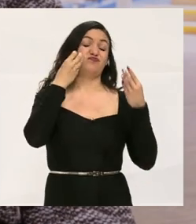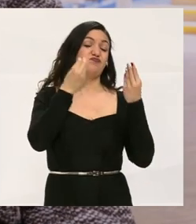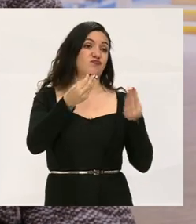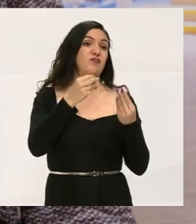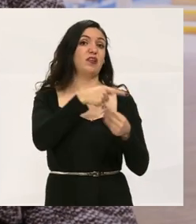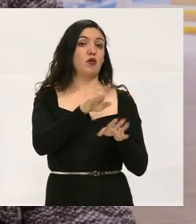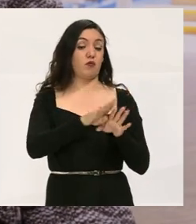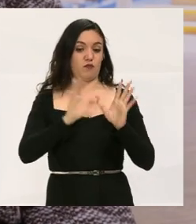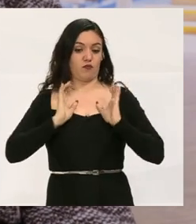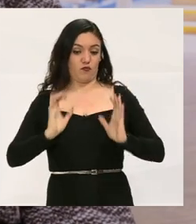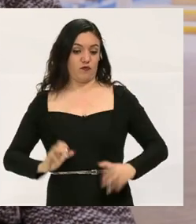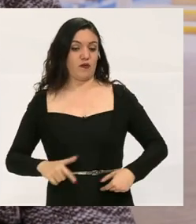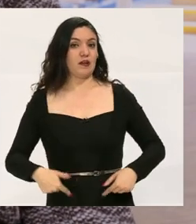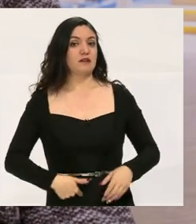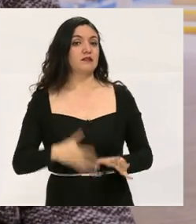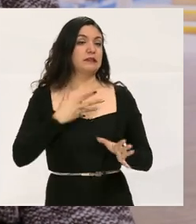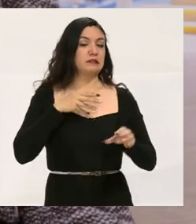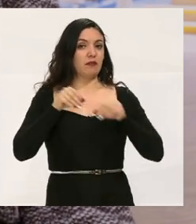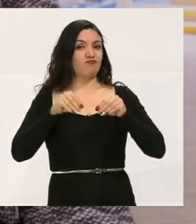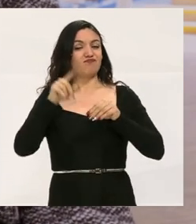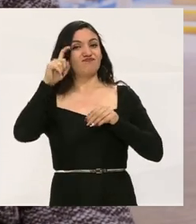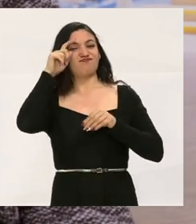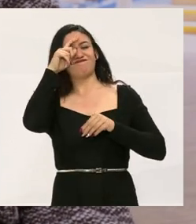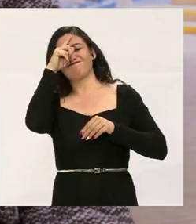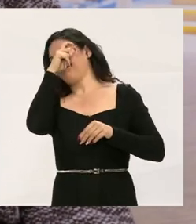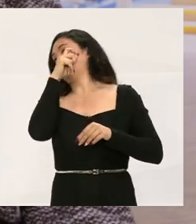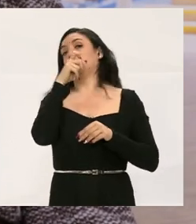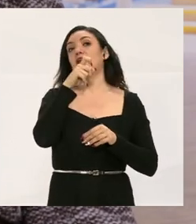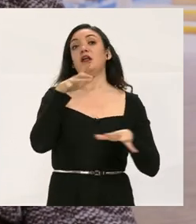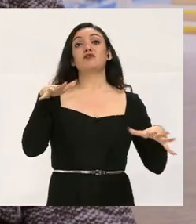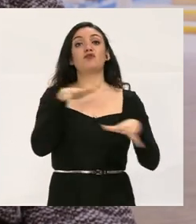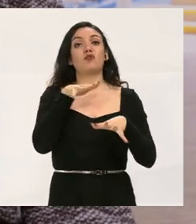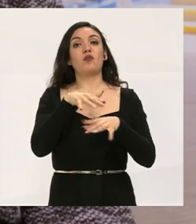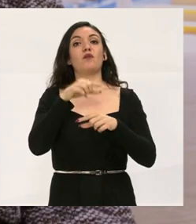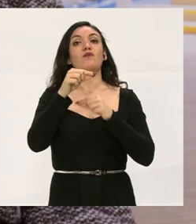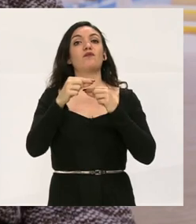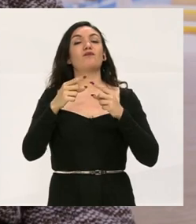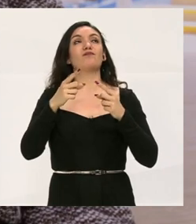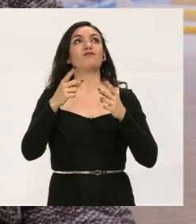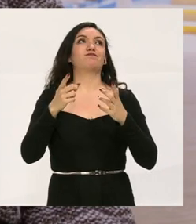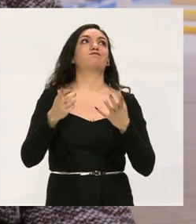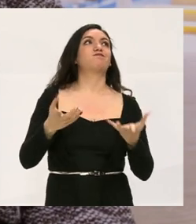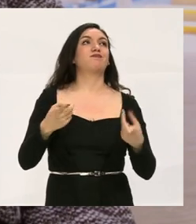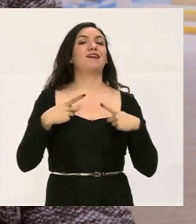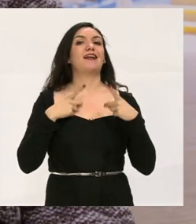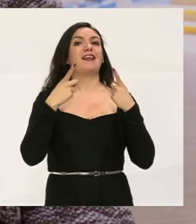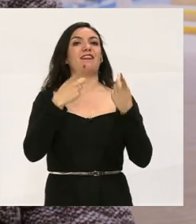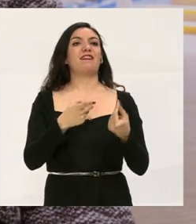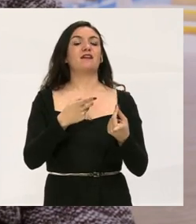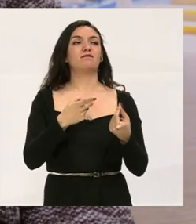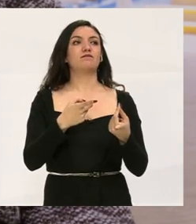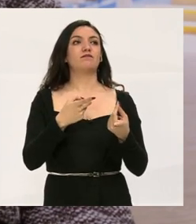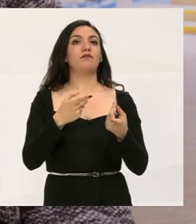ganas, o sea, la motricidad la tiene fatal, las convulsiones es lo que le